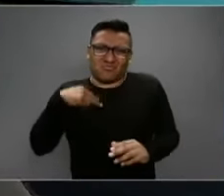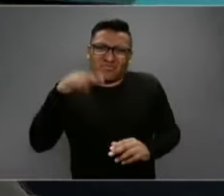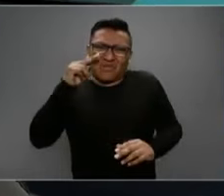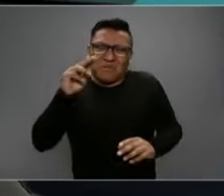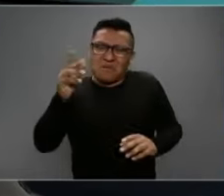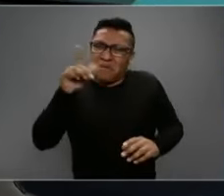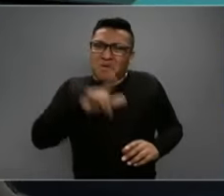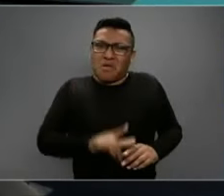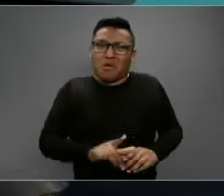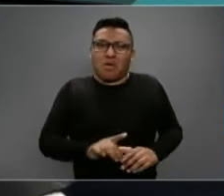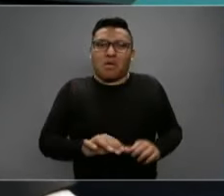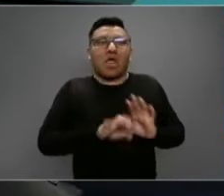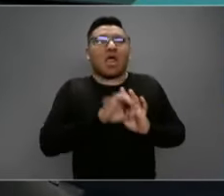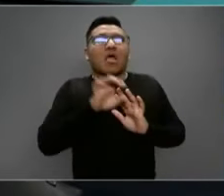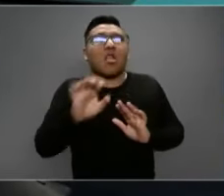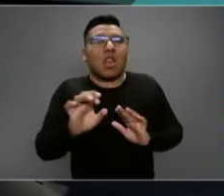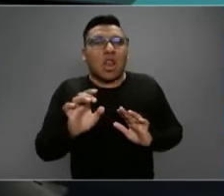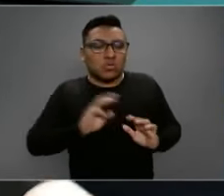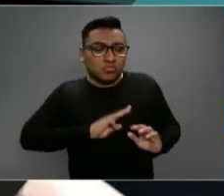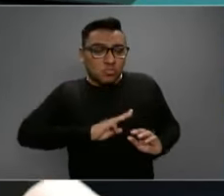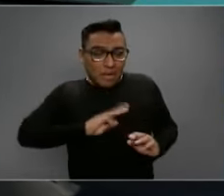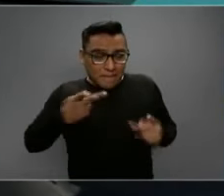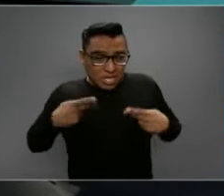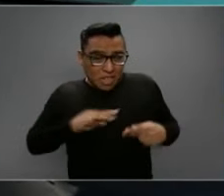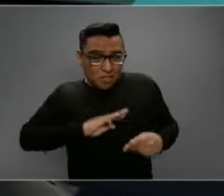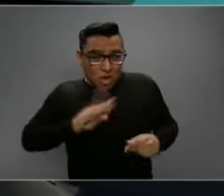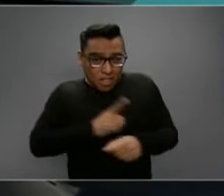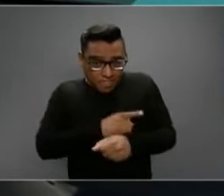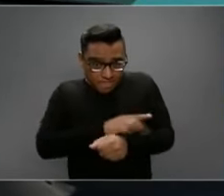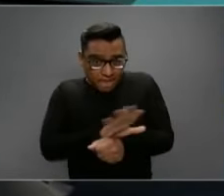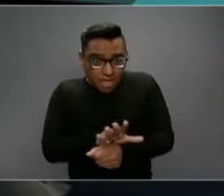¿Los muertos pueden contagiar el virus del coronavirus?